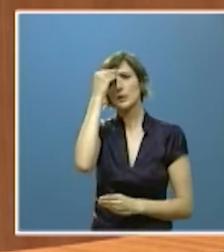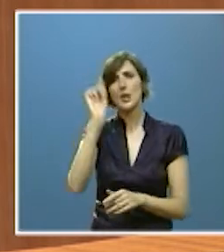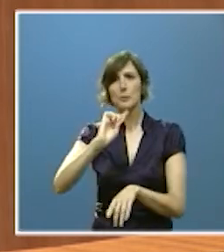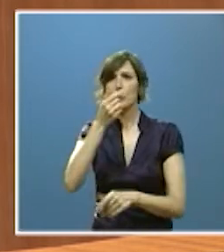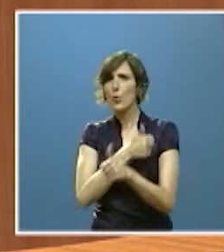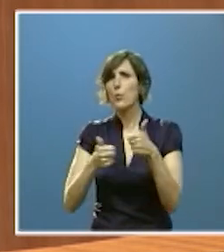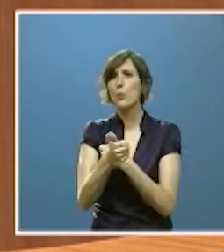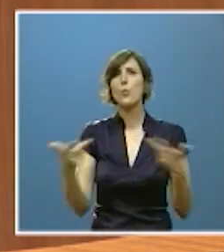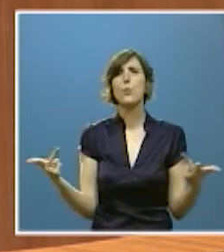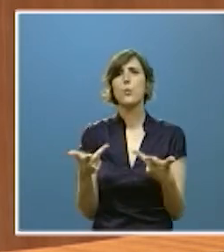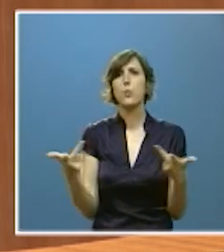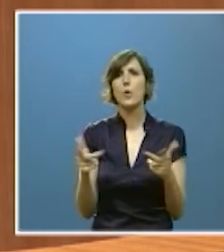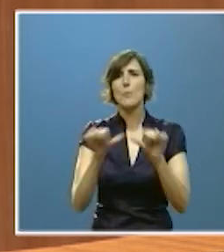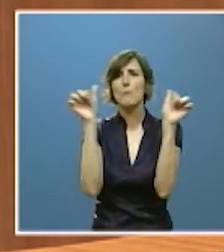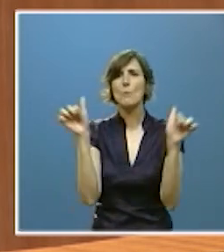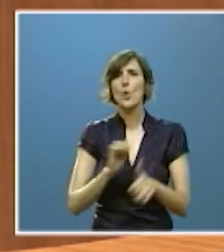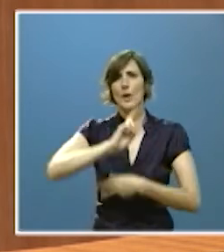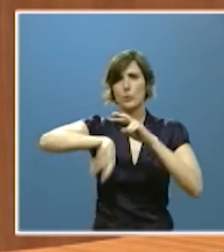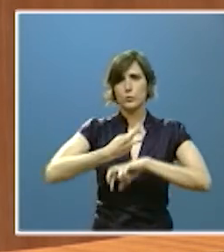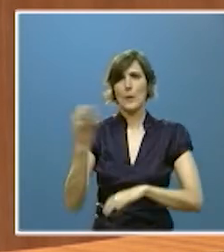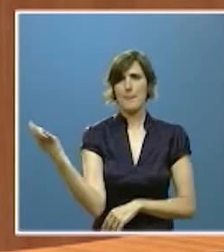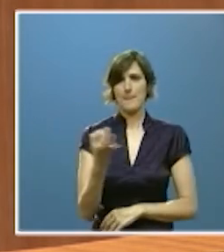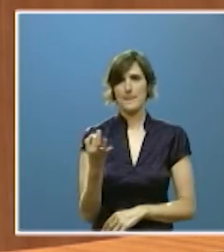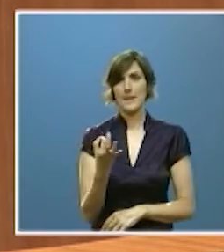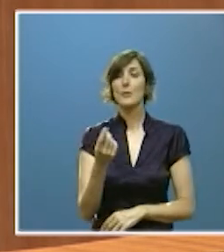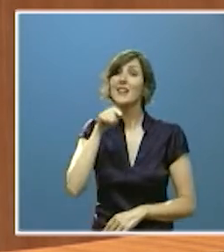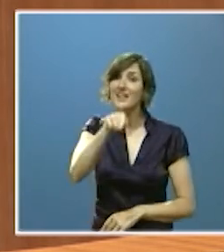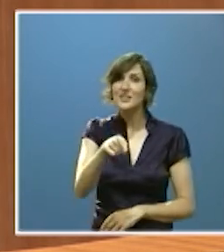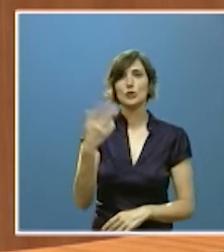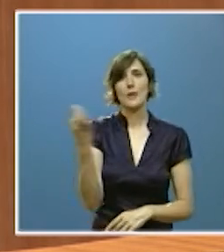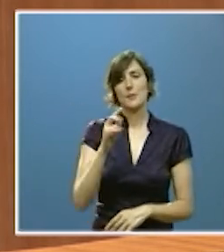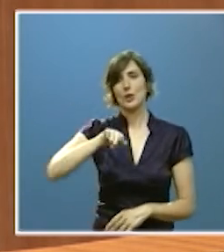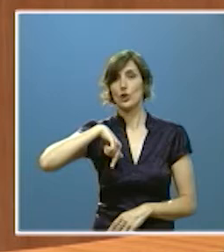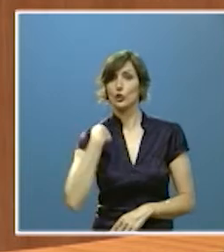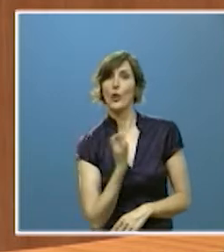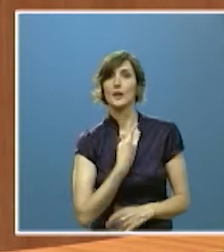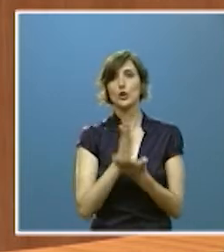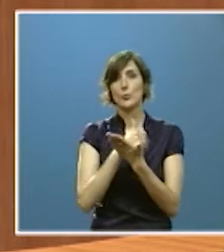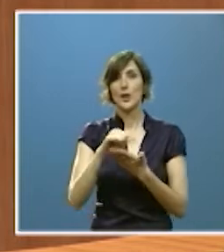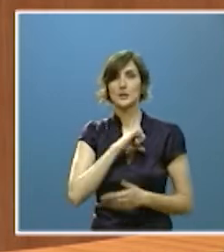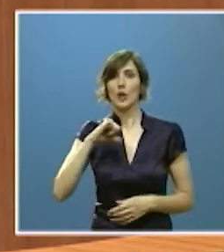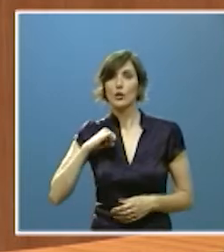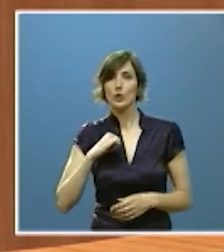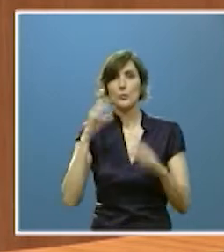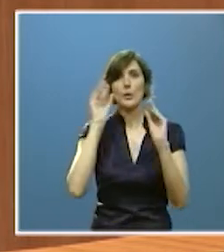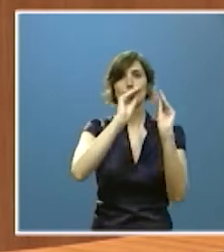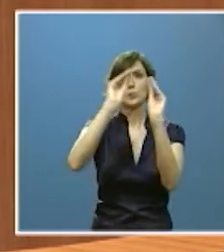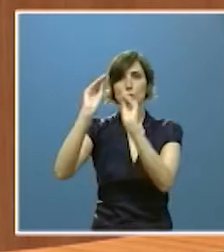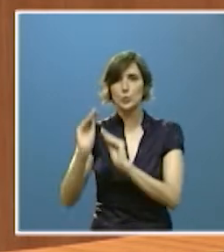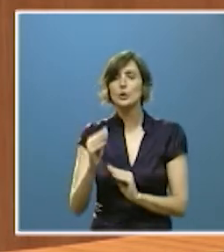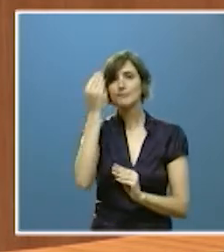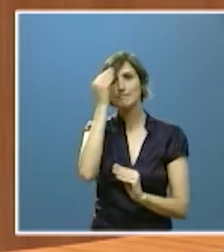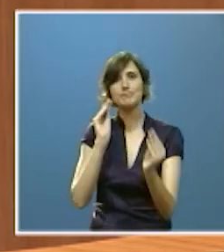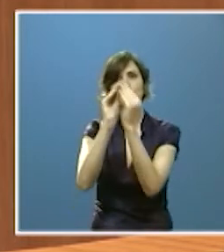de reformar el actual modelo algo en lo que además coincidimos casi todas las comunidades y nosotros en particular con los